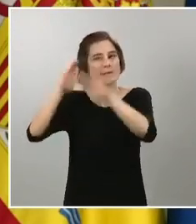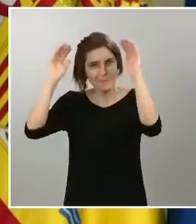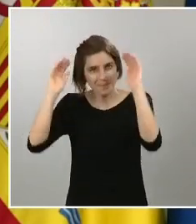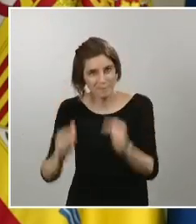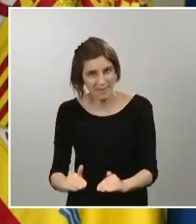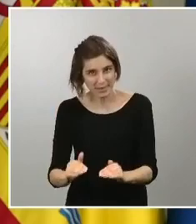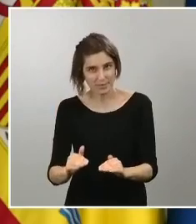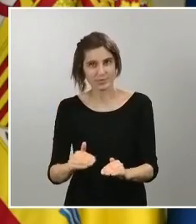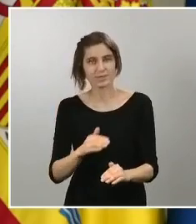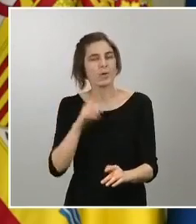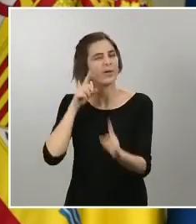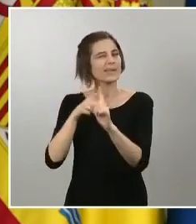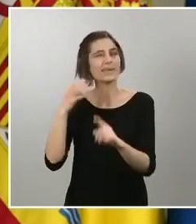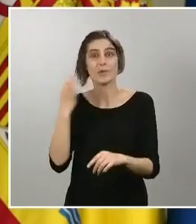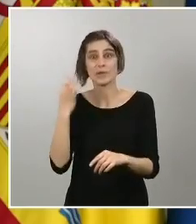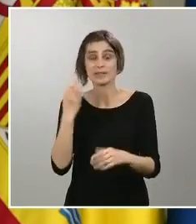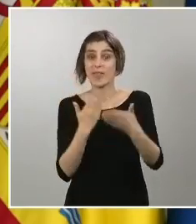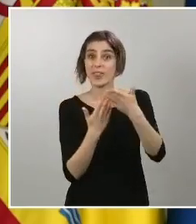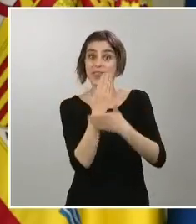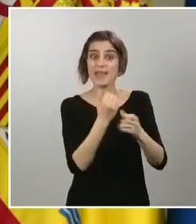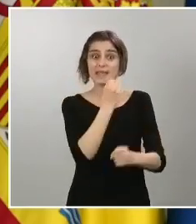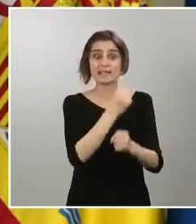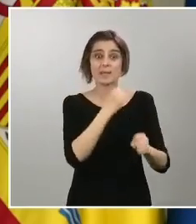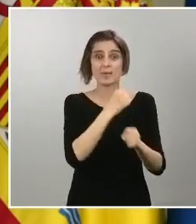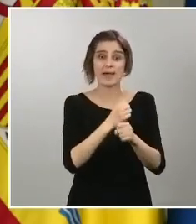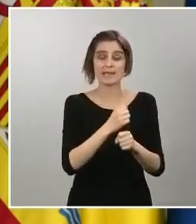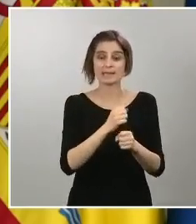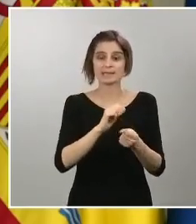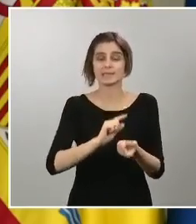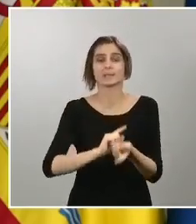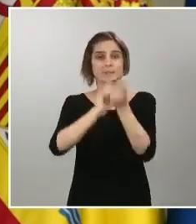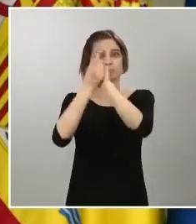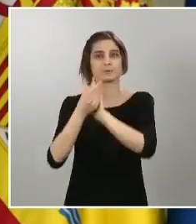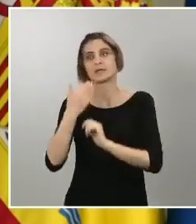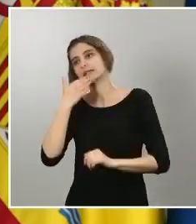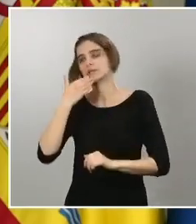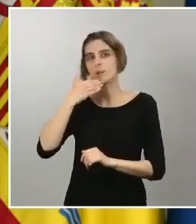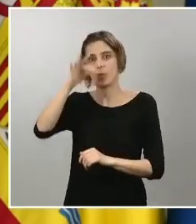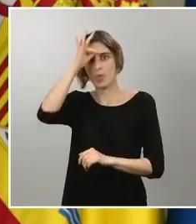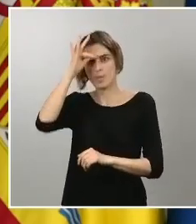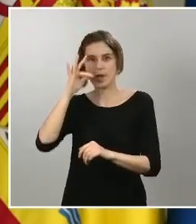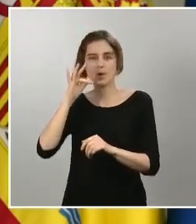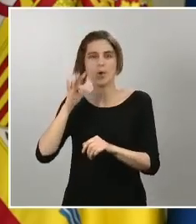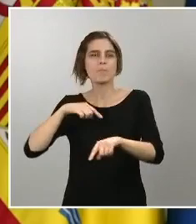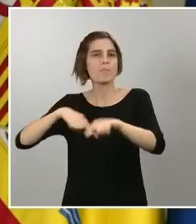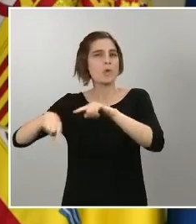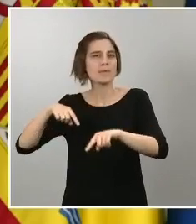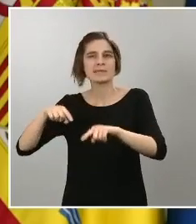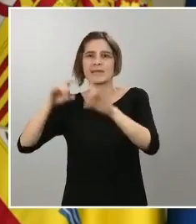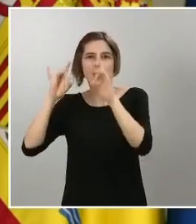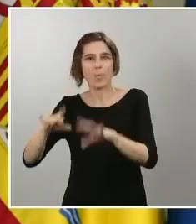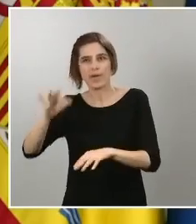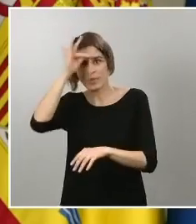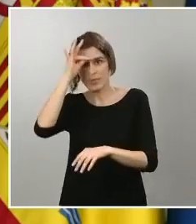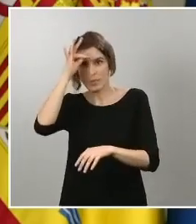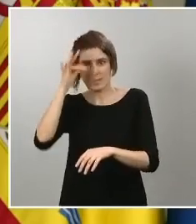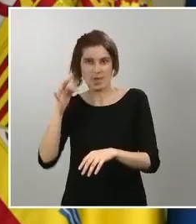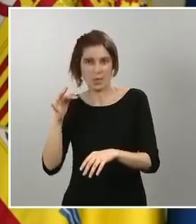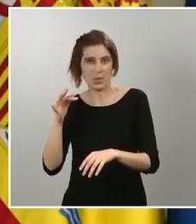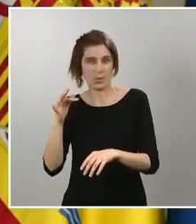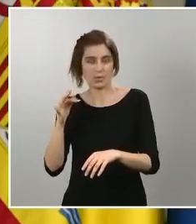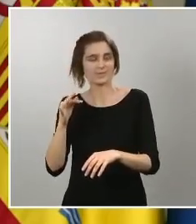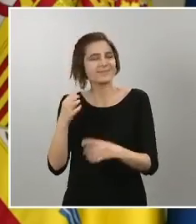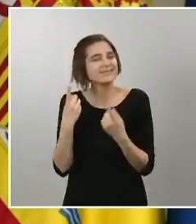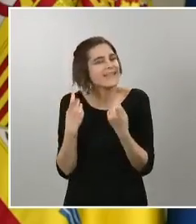la actividad de un domingo necesitamos que los ciudadanos y las ciudadanas se queden en casa para esta razón para con este